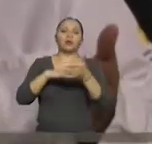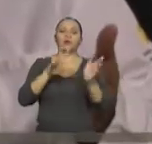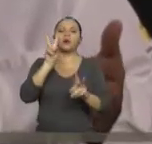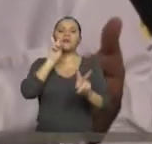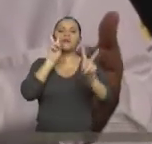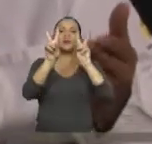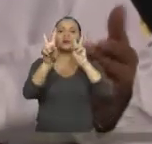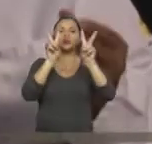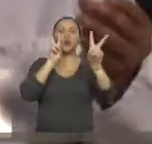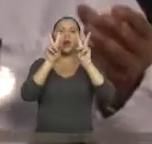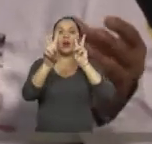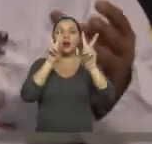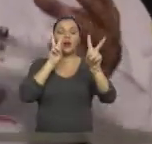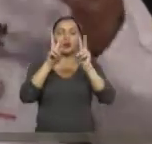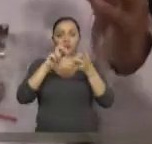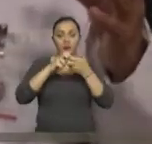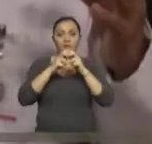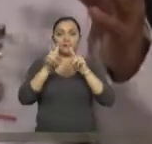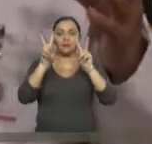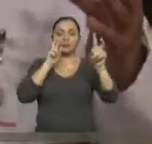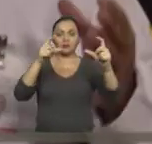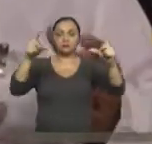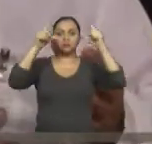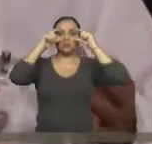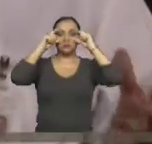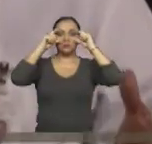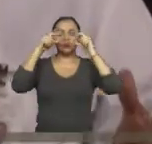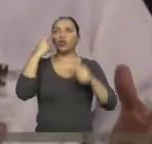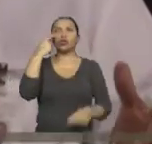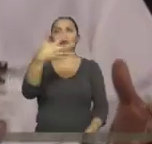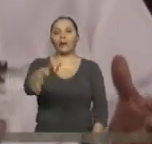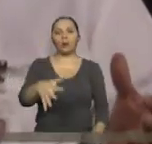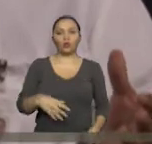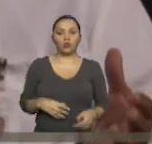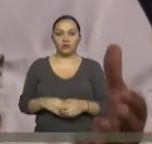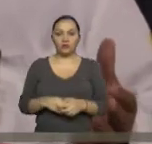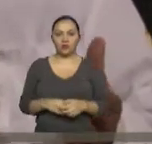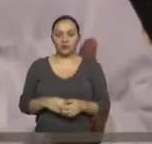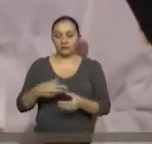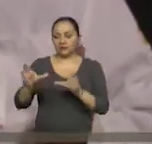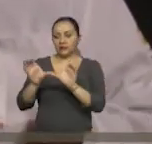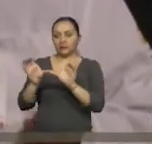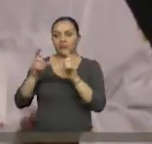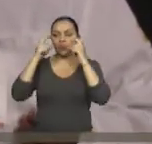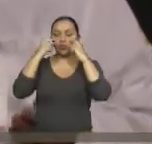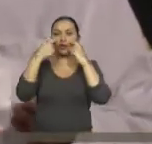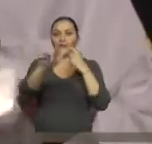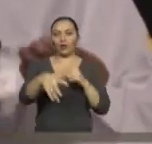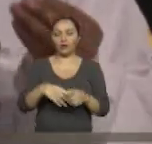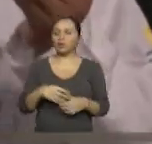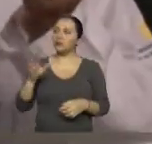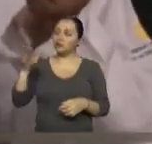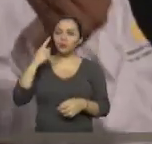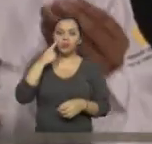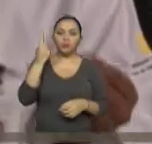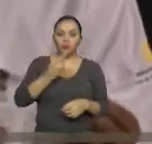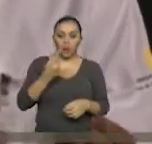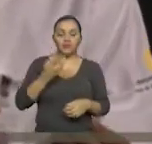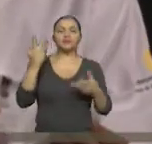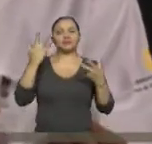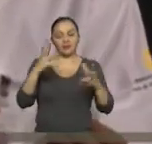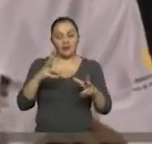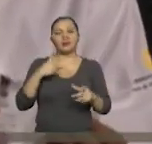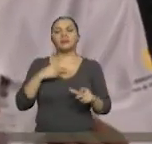visual, ¿sí? El paciente se pone en gafas y dice, no veo. Entonces, ¿cómo lo compruebo? Entonces, se le manda